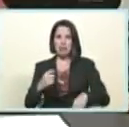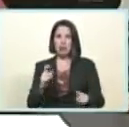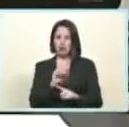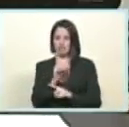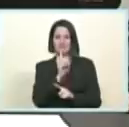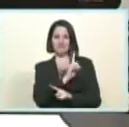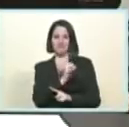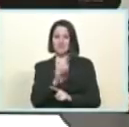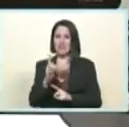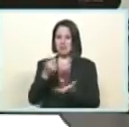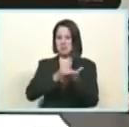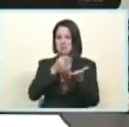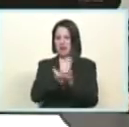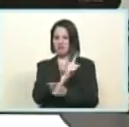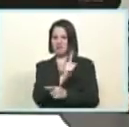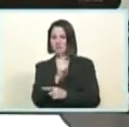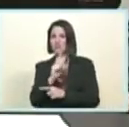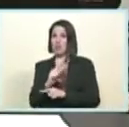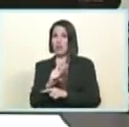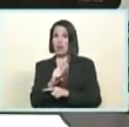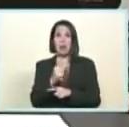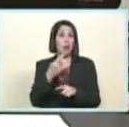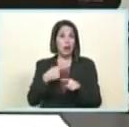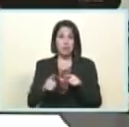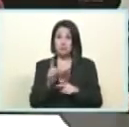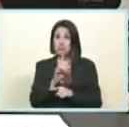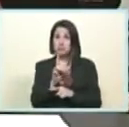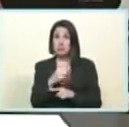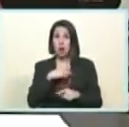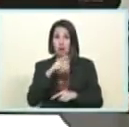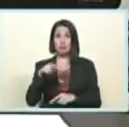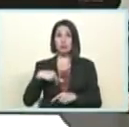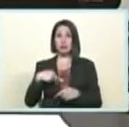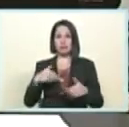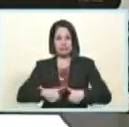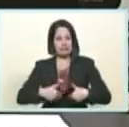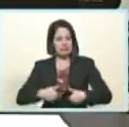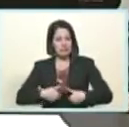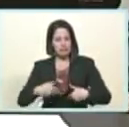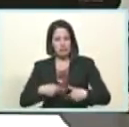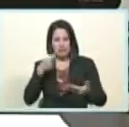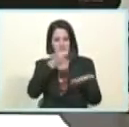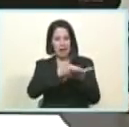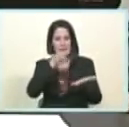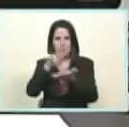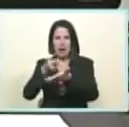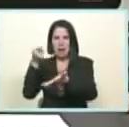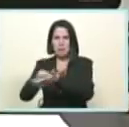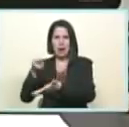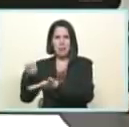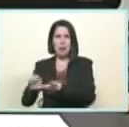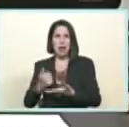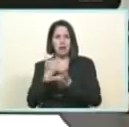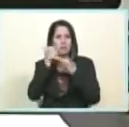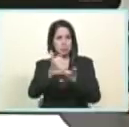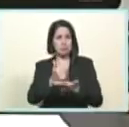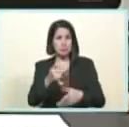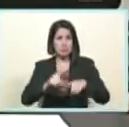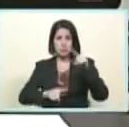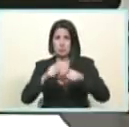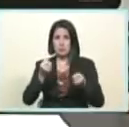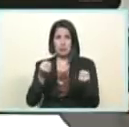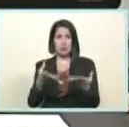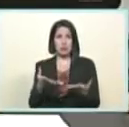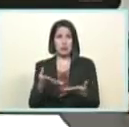para eso no nosotros parimos compadre y siempre las riquezas de la patria los recursos de la patria estarán puestos al